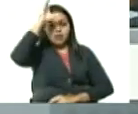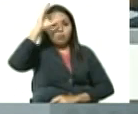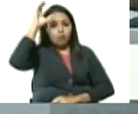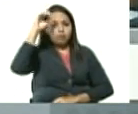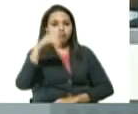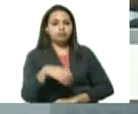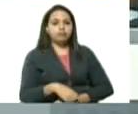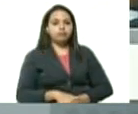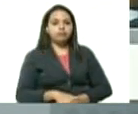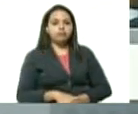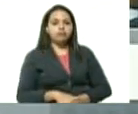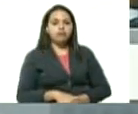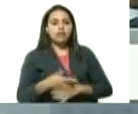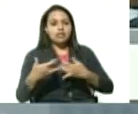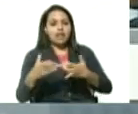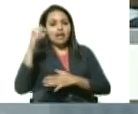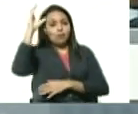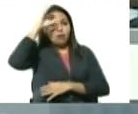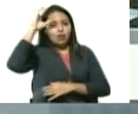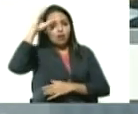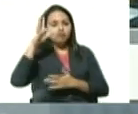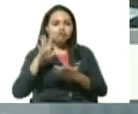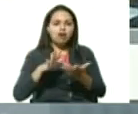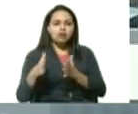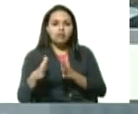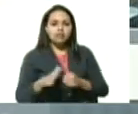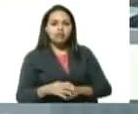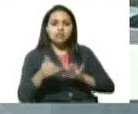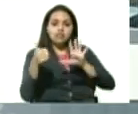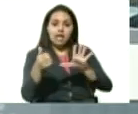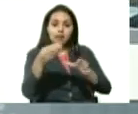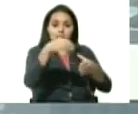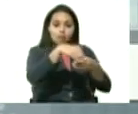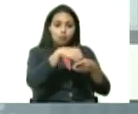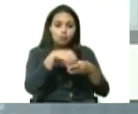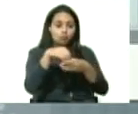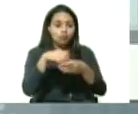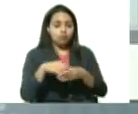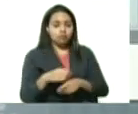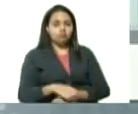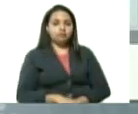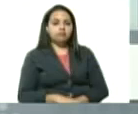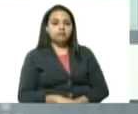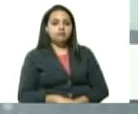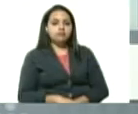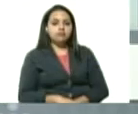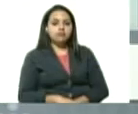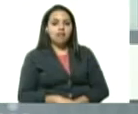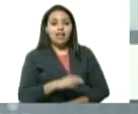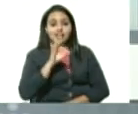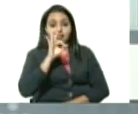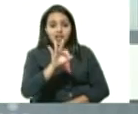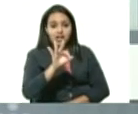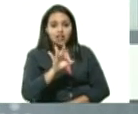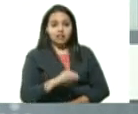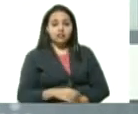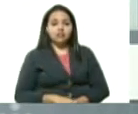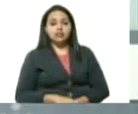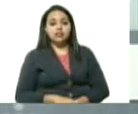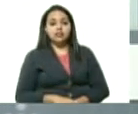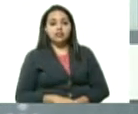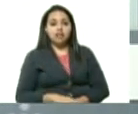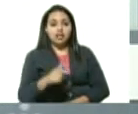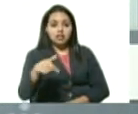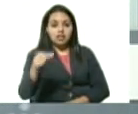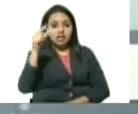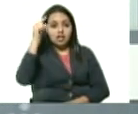ya en Caricuao tenemos aproximadamente unos seis casos si mal no me equivoco tenemos tres casos reportados el